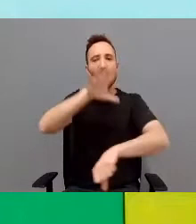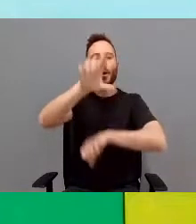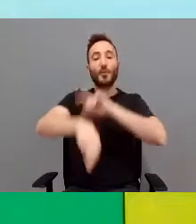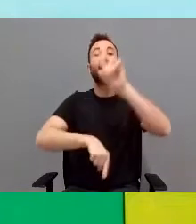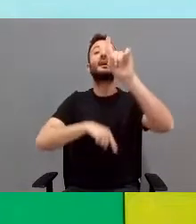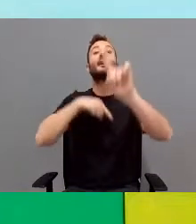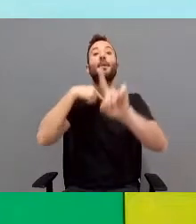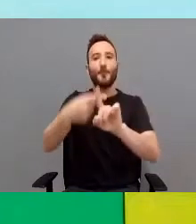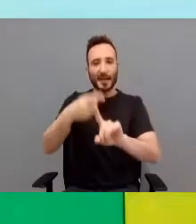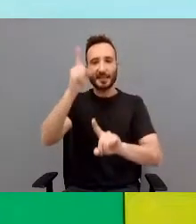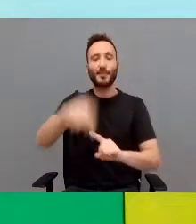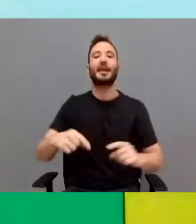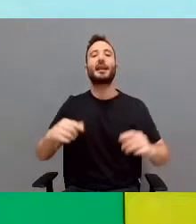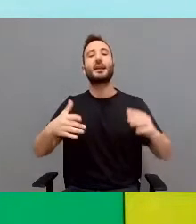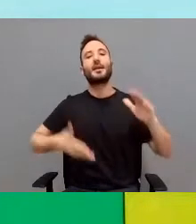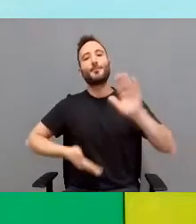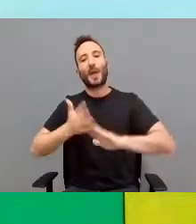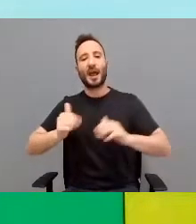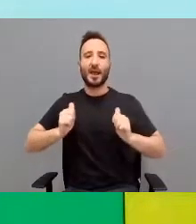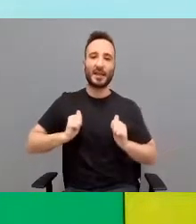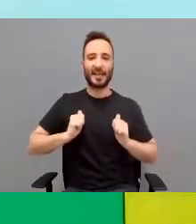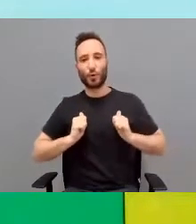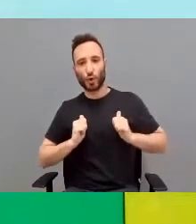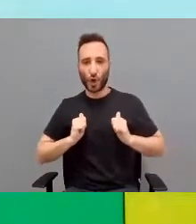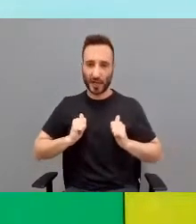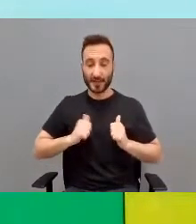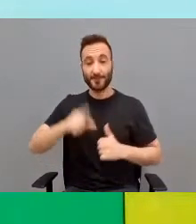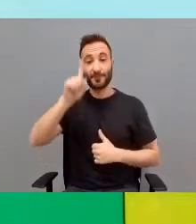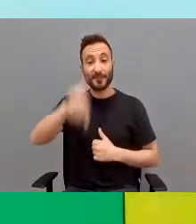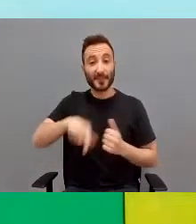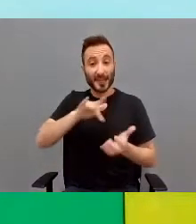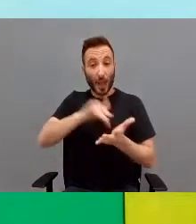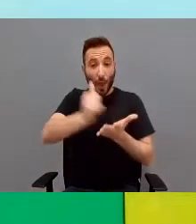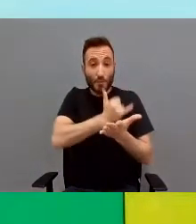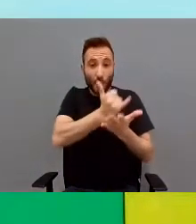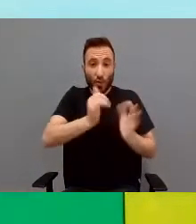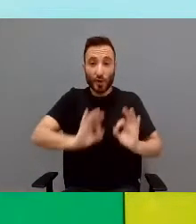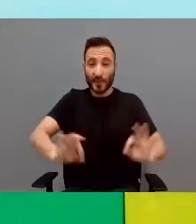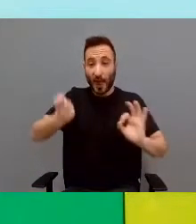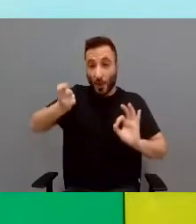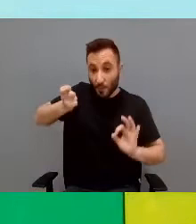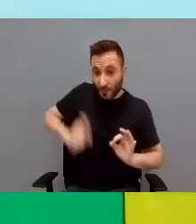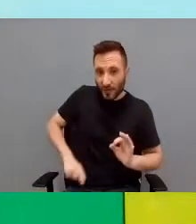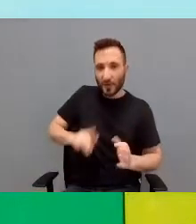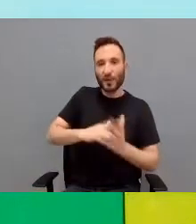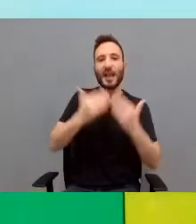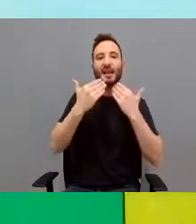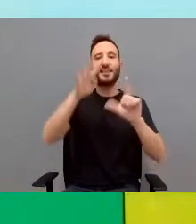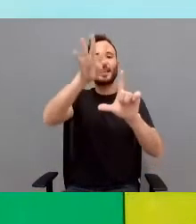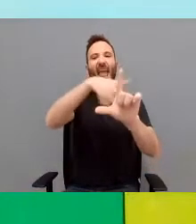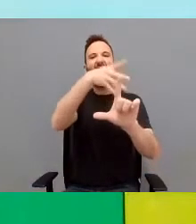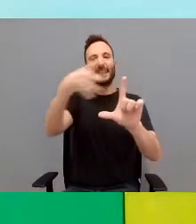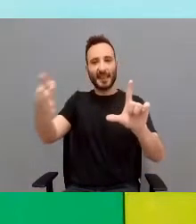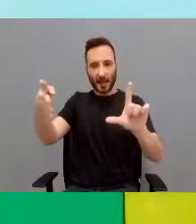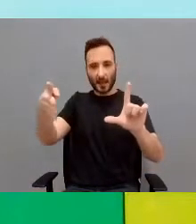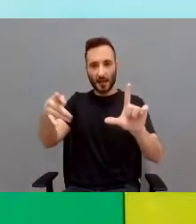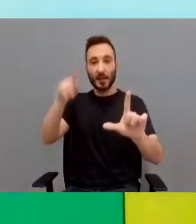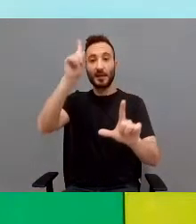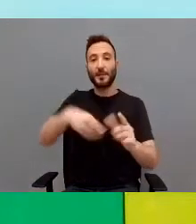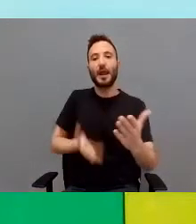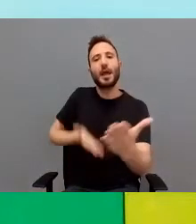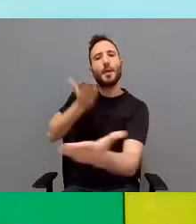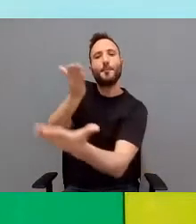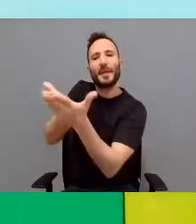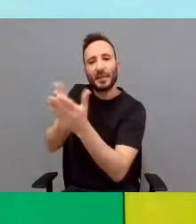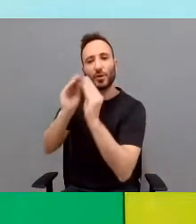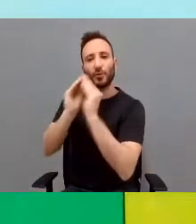extraescolares. Los alumnos gestionan la cooperativa en uno de los módulos profesionales, a través de hojas de cálculo. Realizan